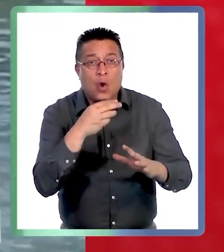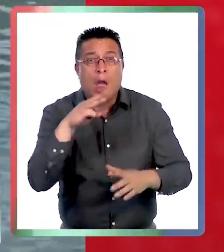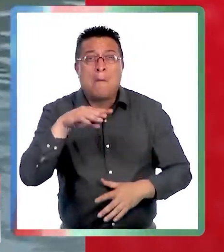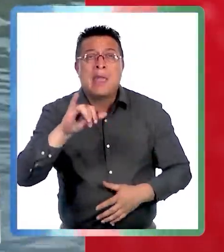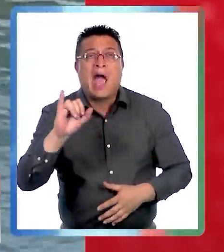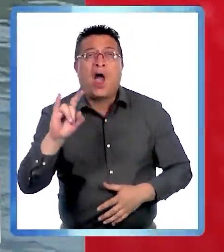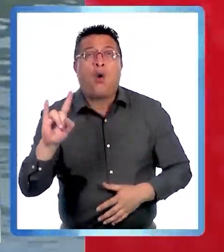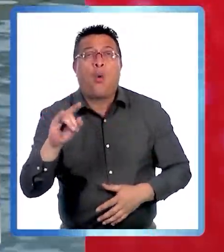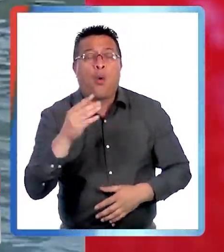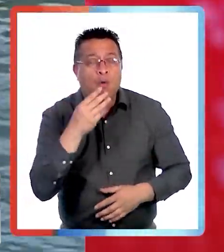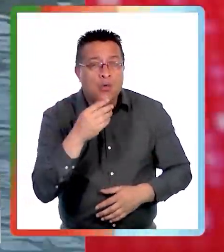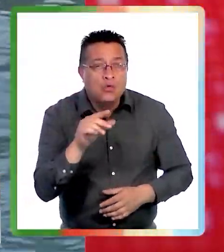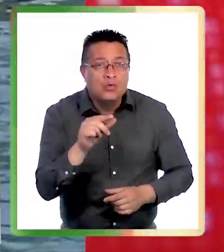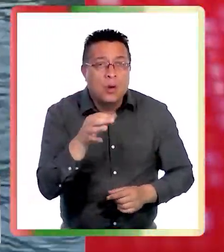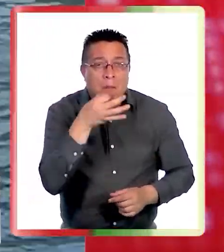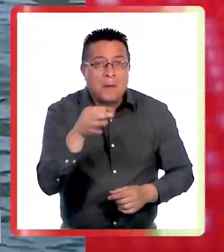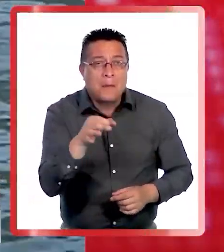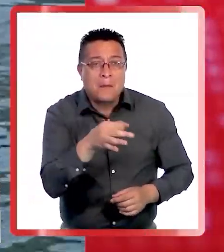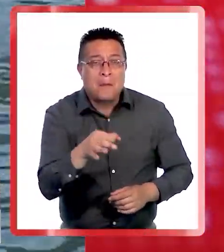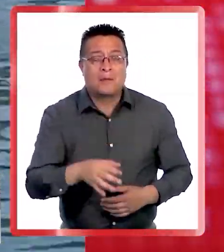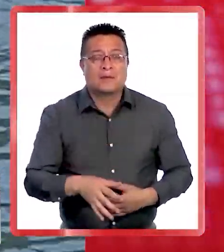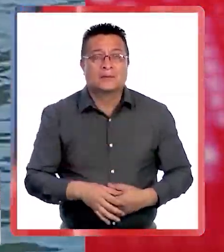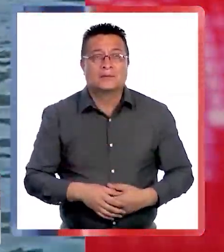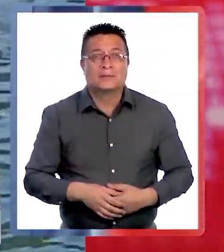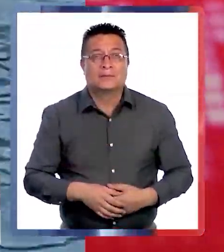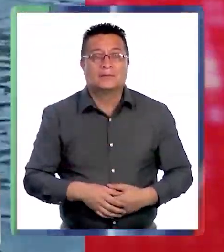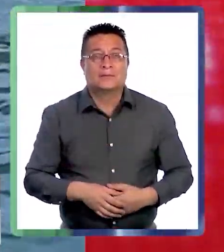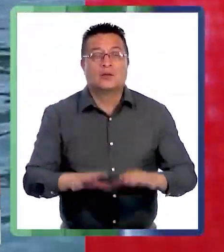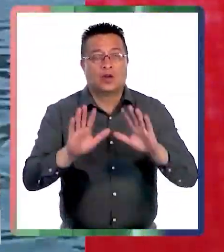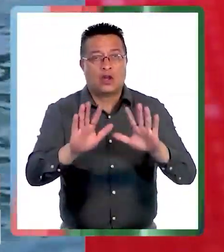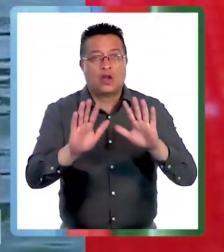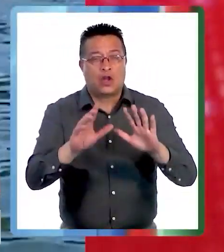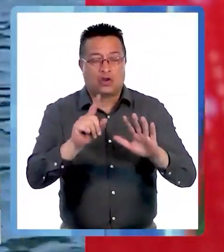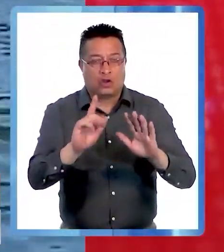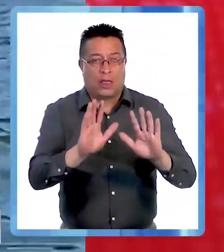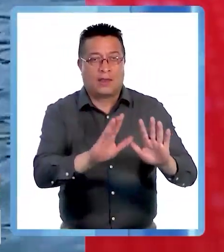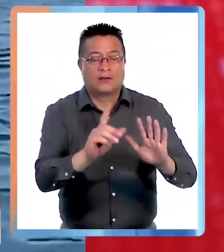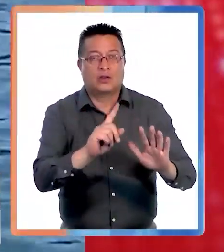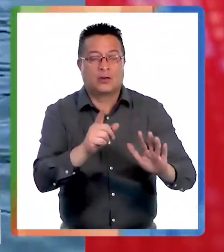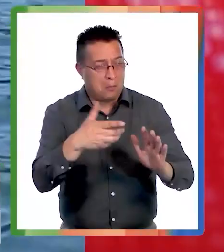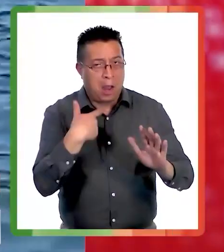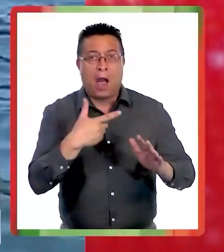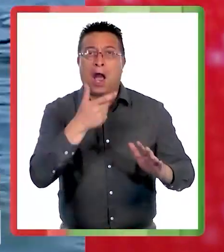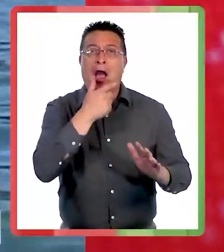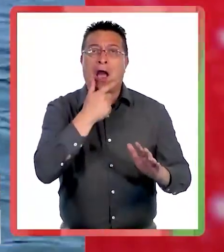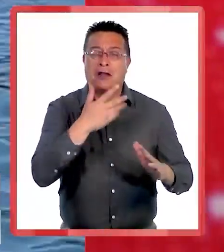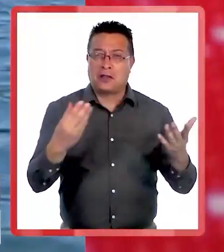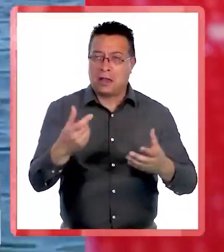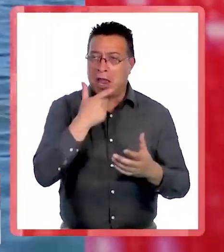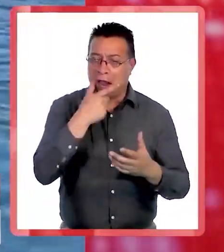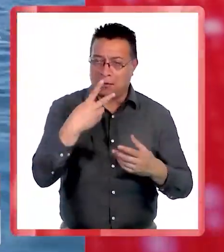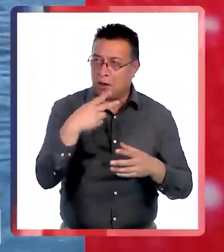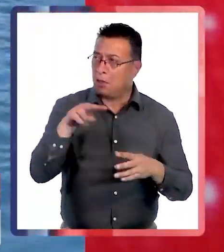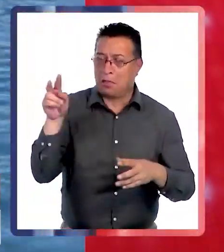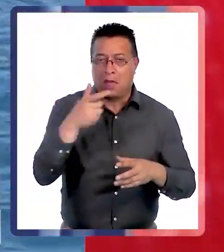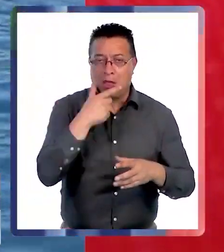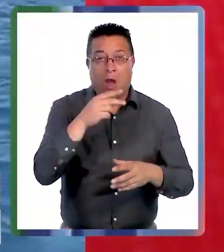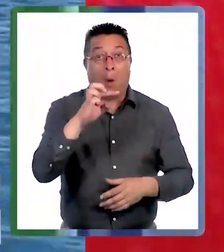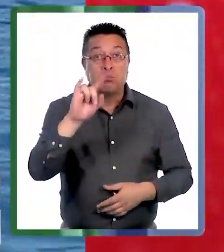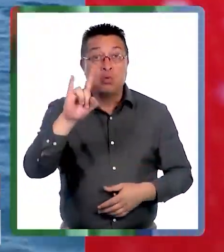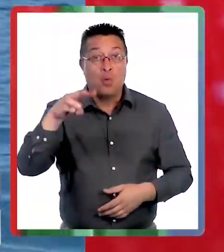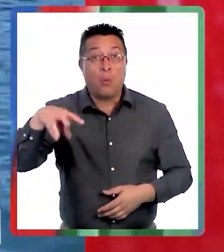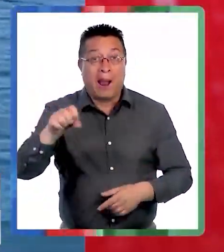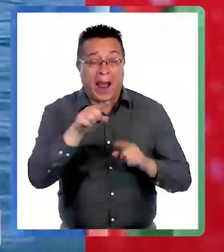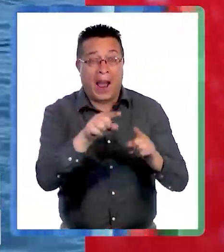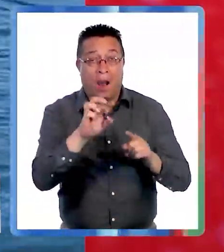puma! ¡Es como por bajar al balón! un gato! ¡No, no, sin marca! O sea, Bernie se ha cagado la risa! ¡Adelante! ¡Es un puma! O sea,